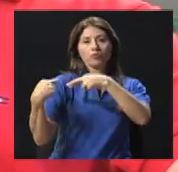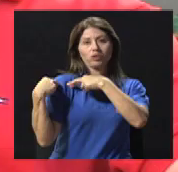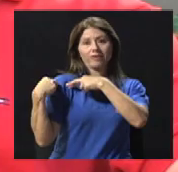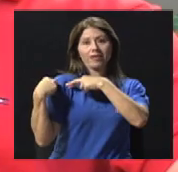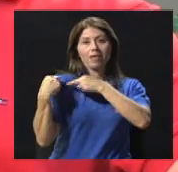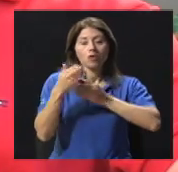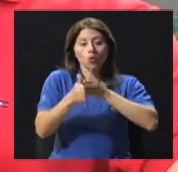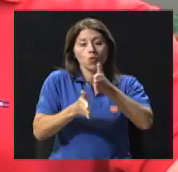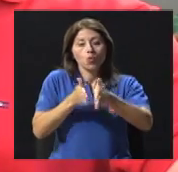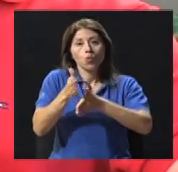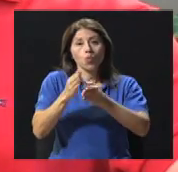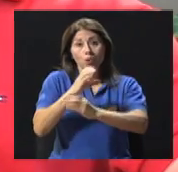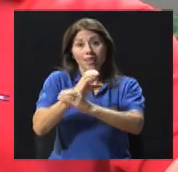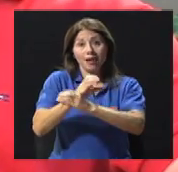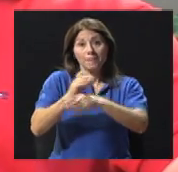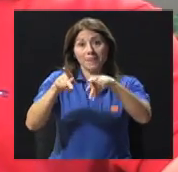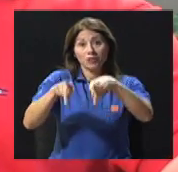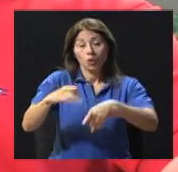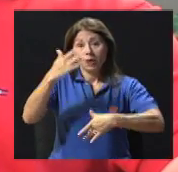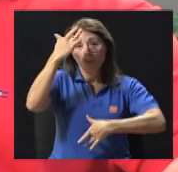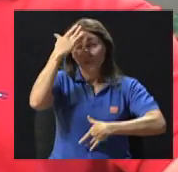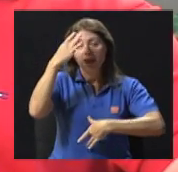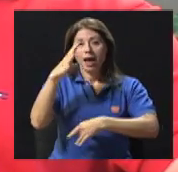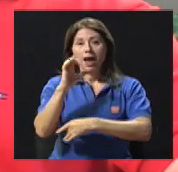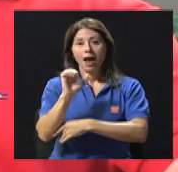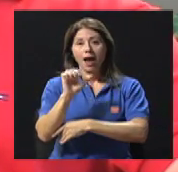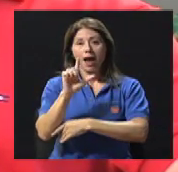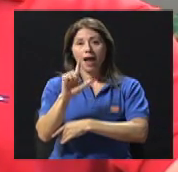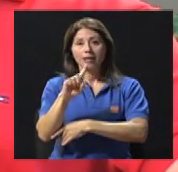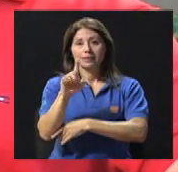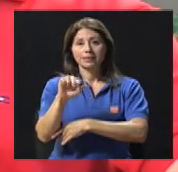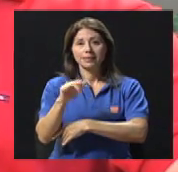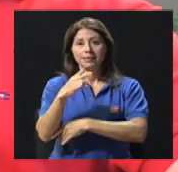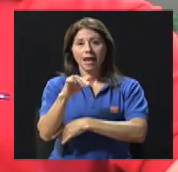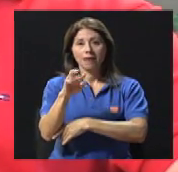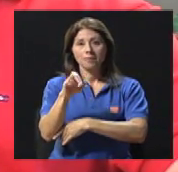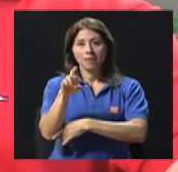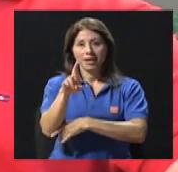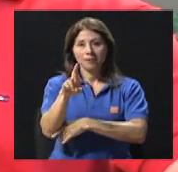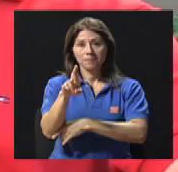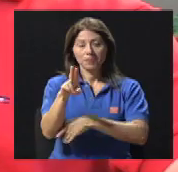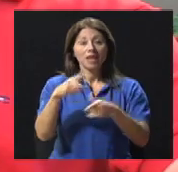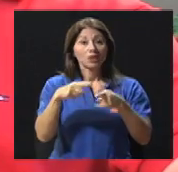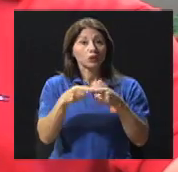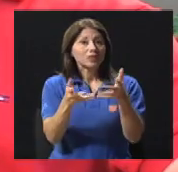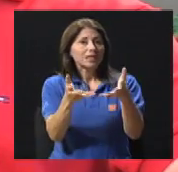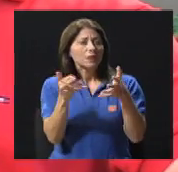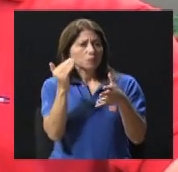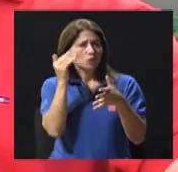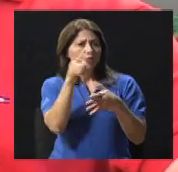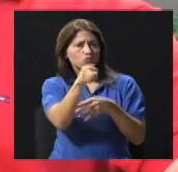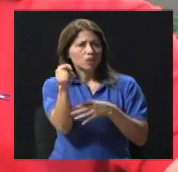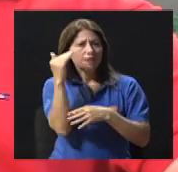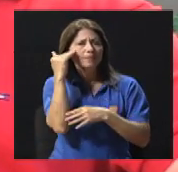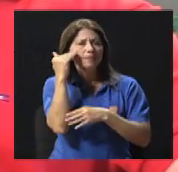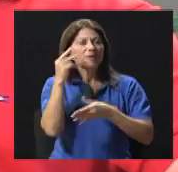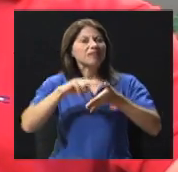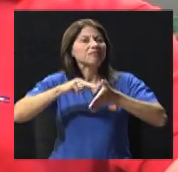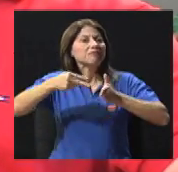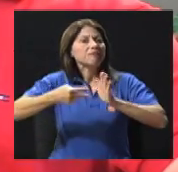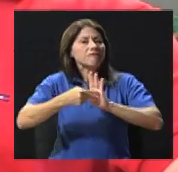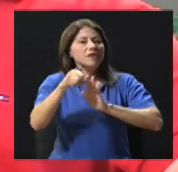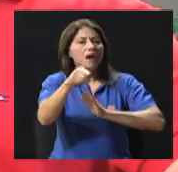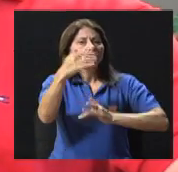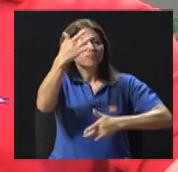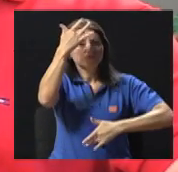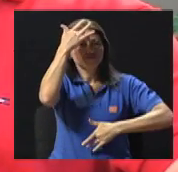con Alzheimer en sus casas. Queremos que puedan conocer un poco de lo que consiste esta enfermedad, cuáles